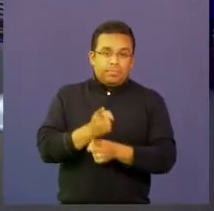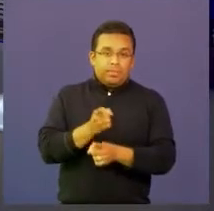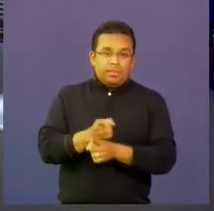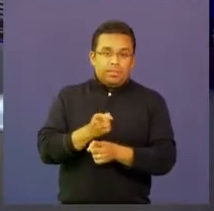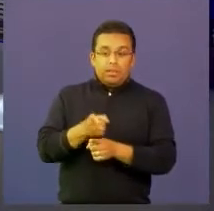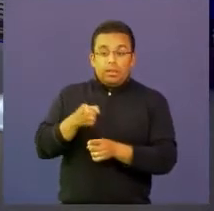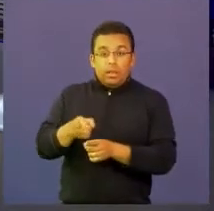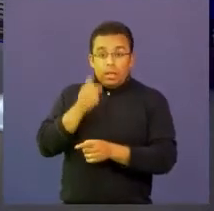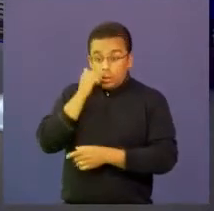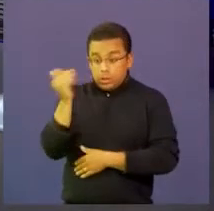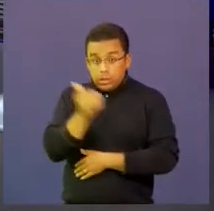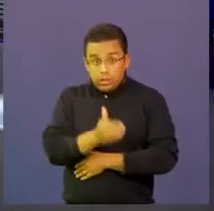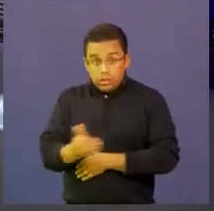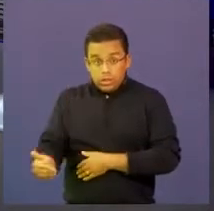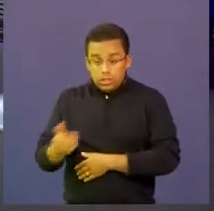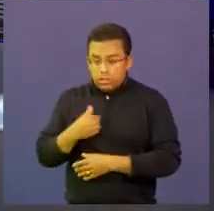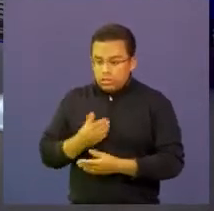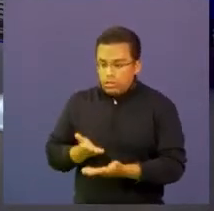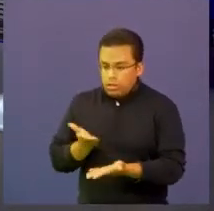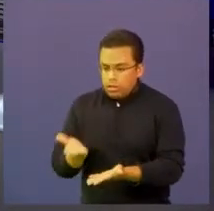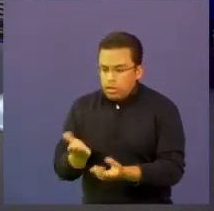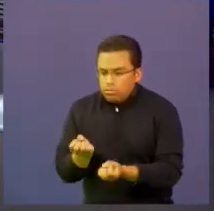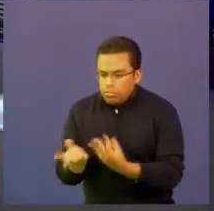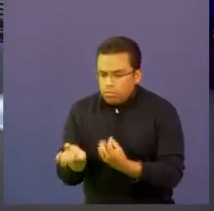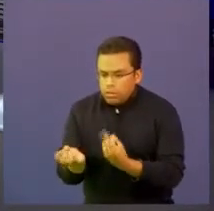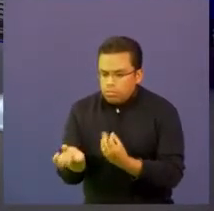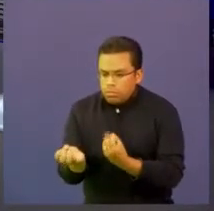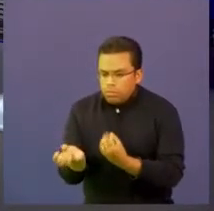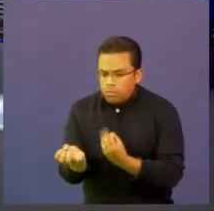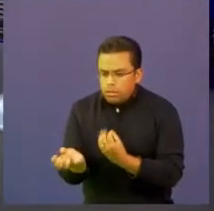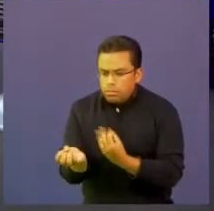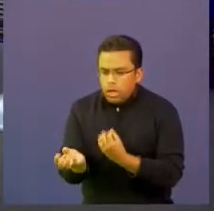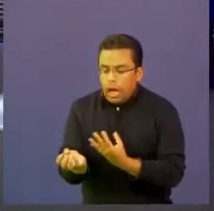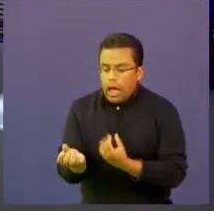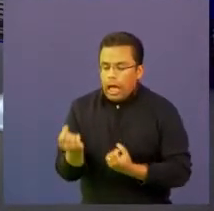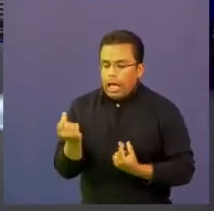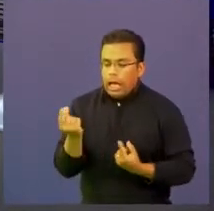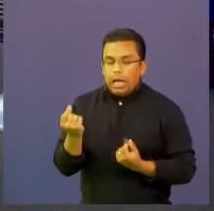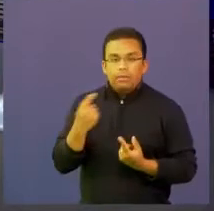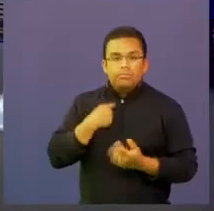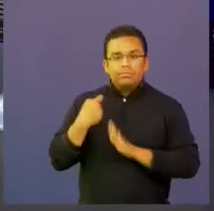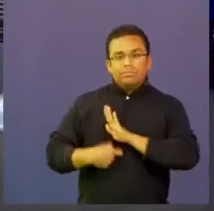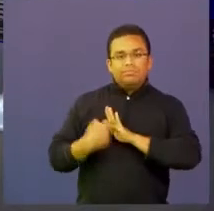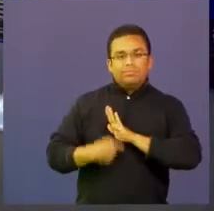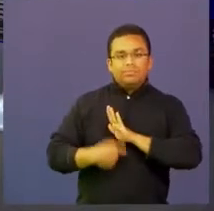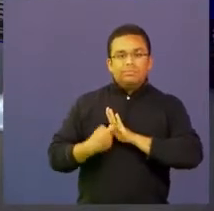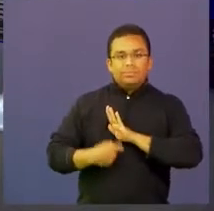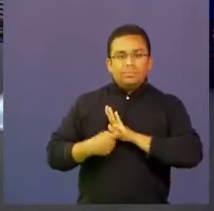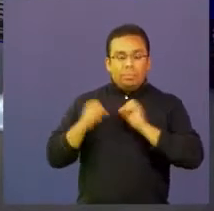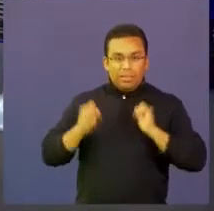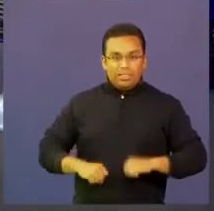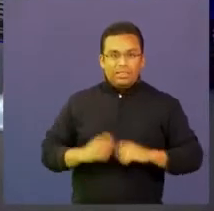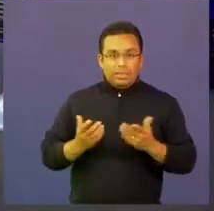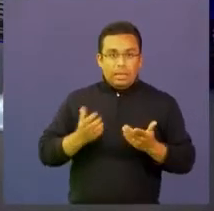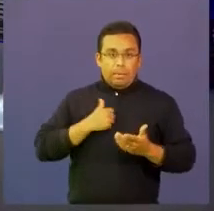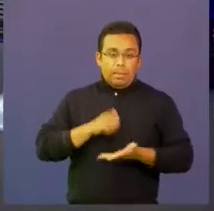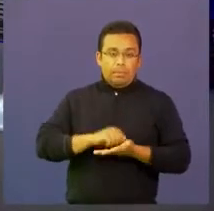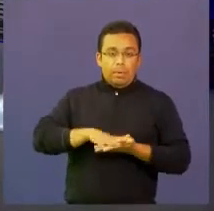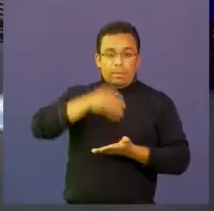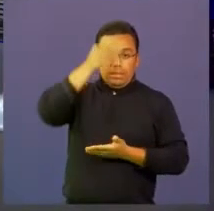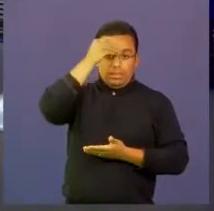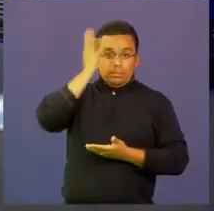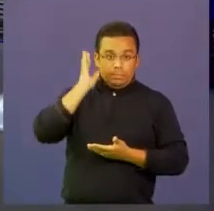una retroalimentación de su aprendizaje. Así que, en un momento dado,